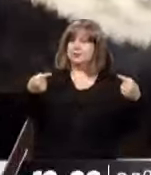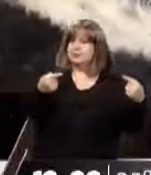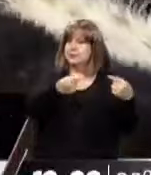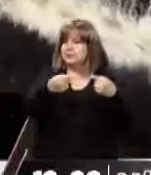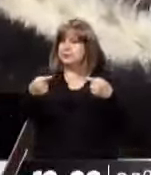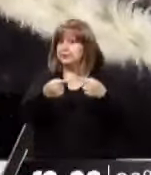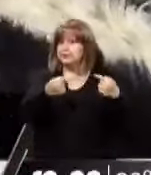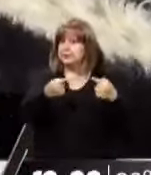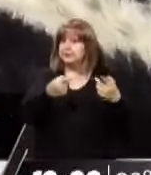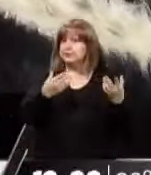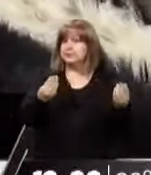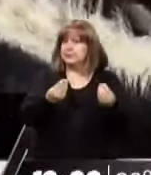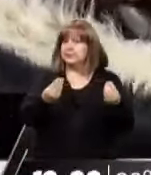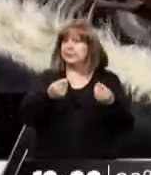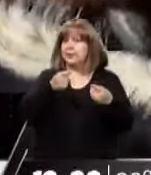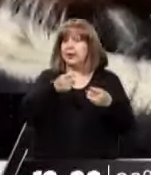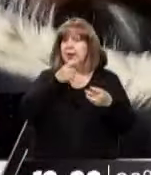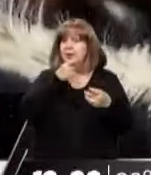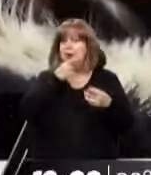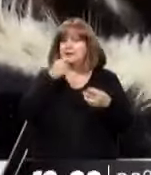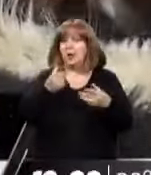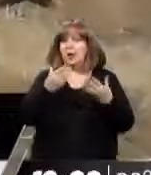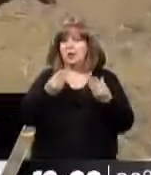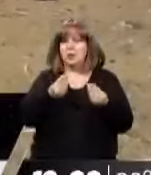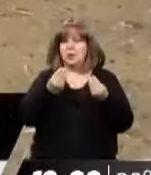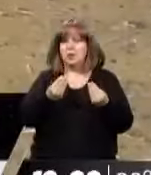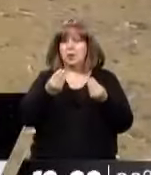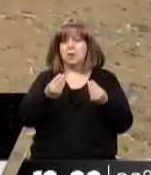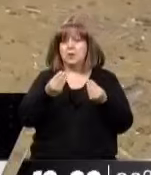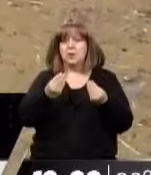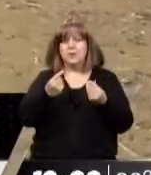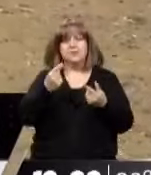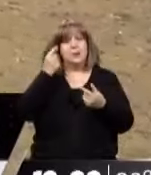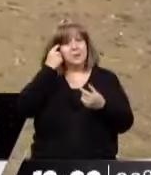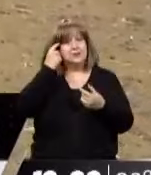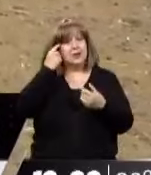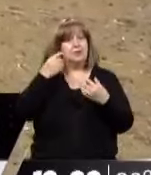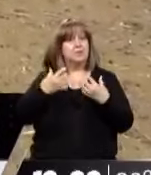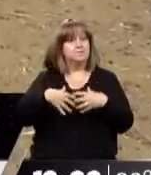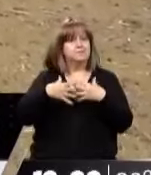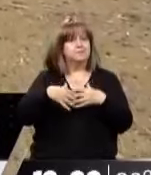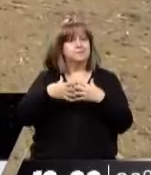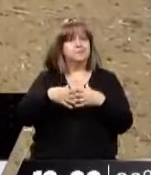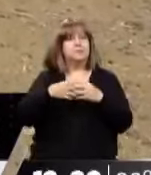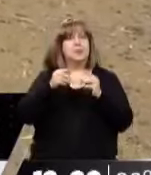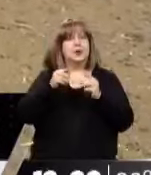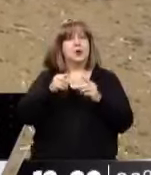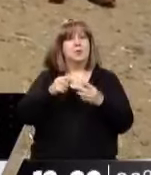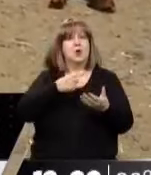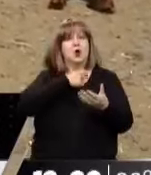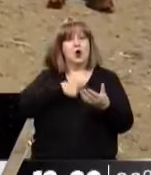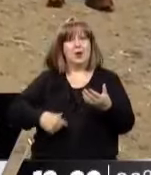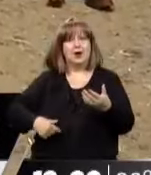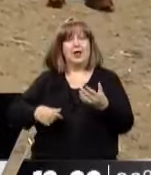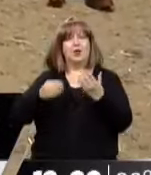cuestiones culturales y cuestiones leguleyas. Pero, bueno, ahí entonces se detiene también la posición de un gobernador,